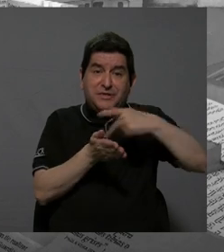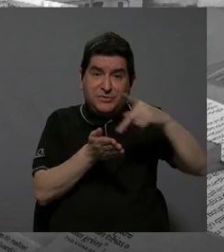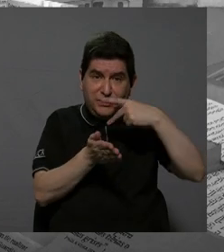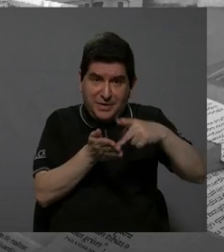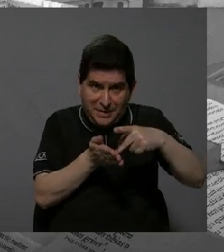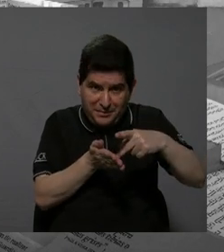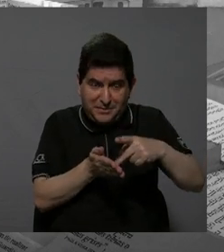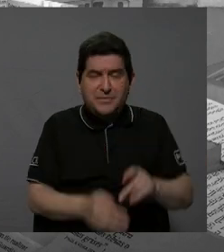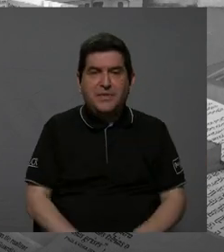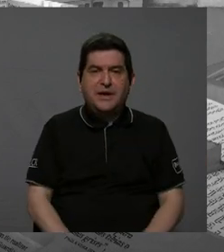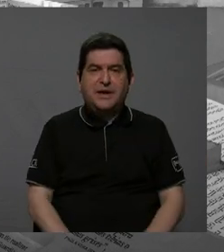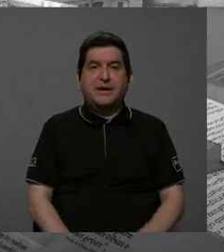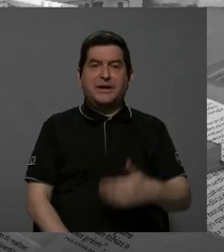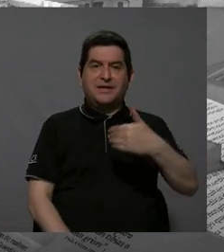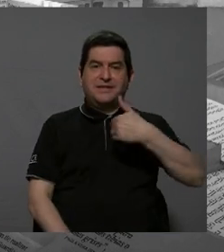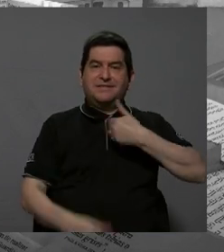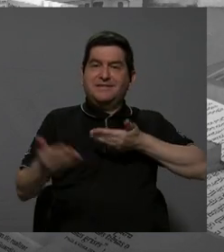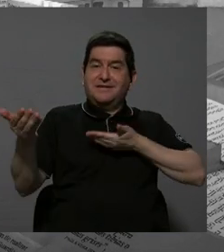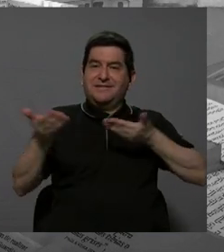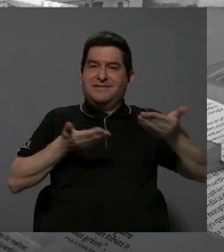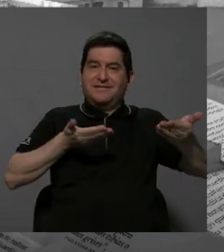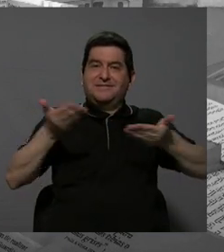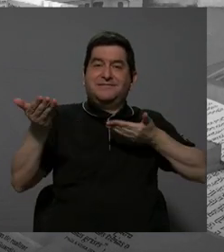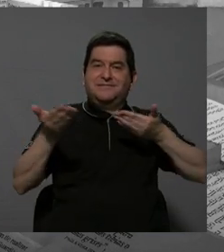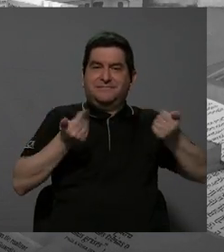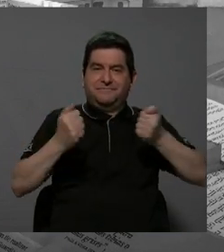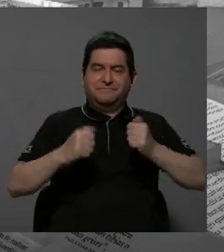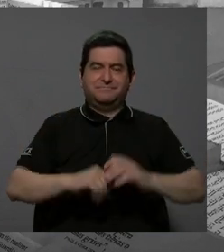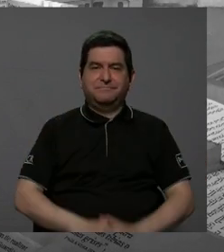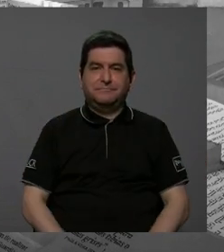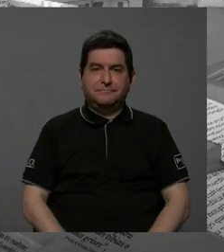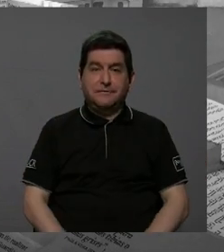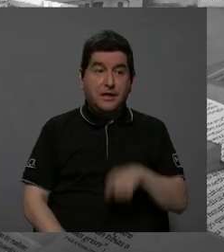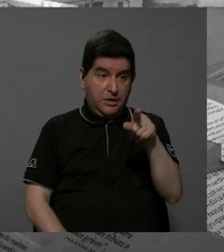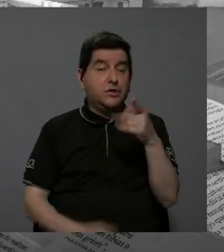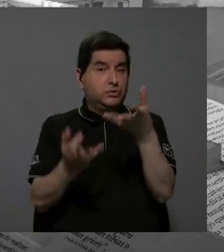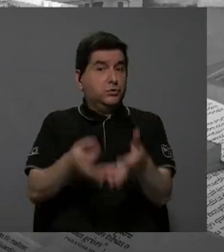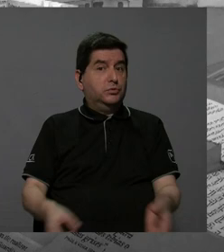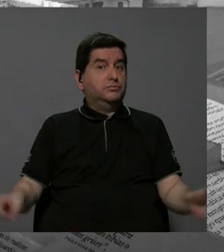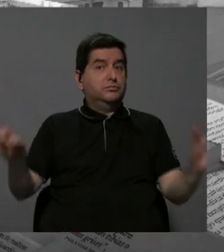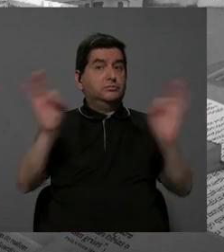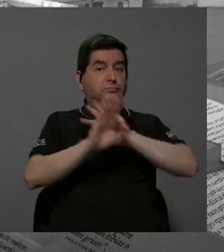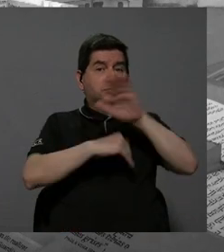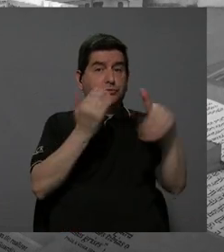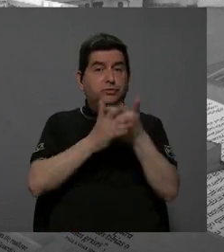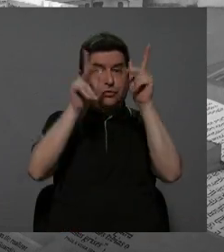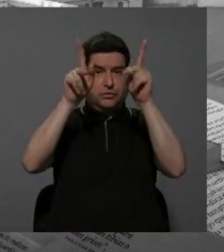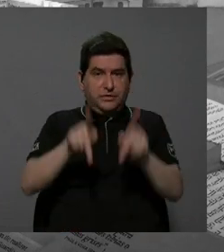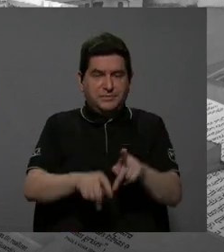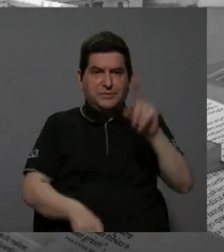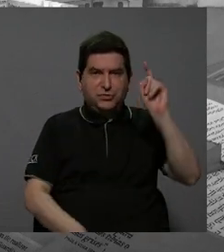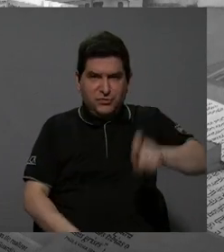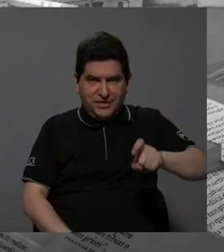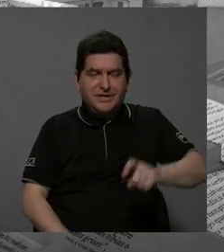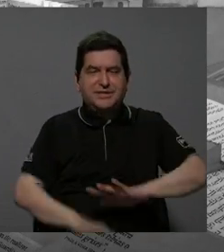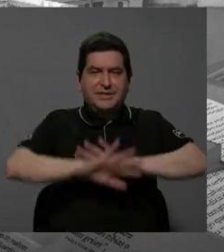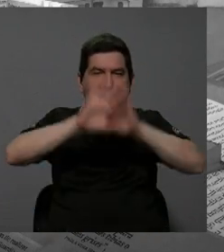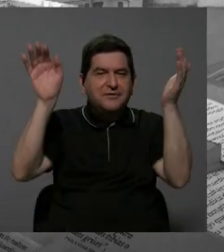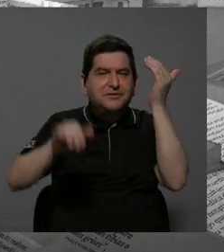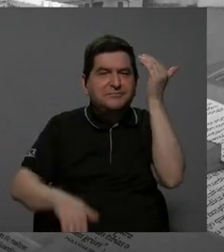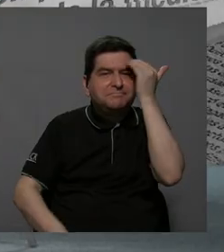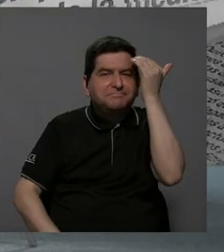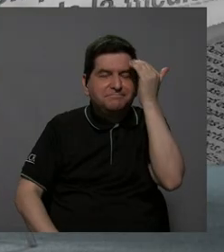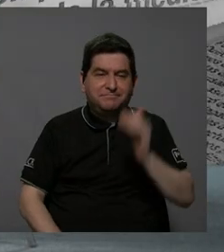un peaje por recibir un servicio. Y eso es algo muy, muy importante que todos los usuarios deberían tener muy, muy claro.